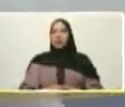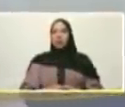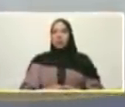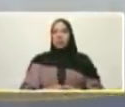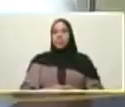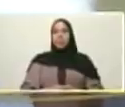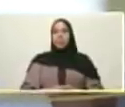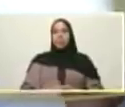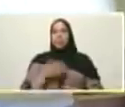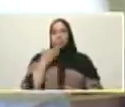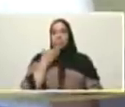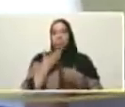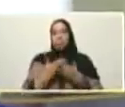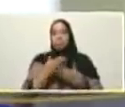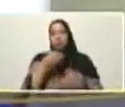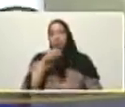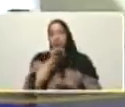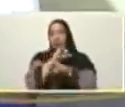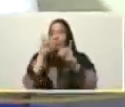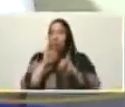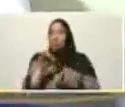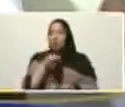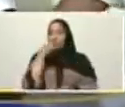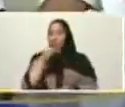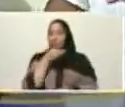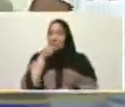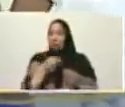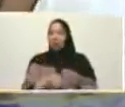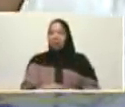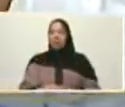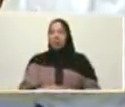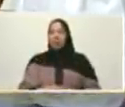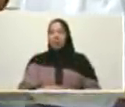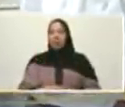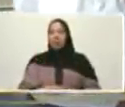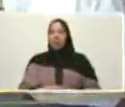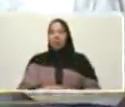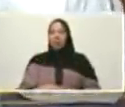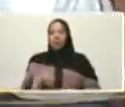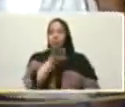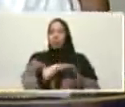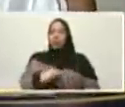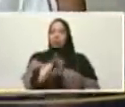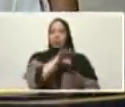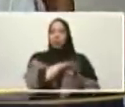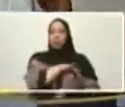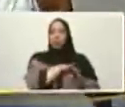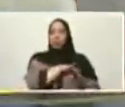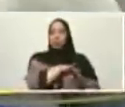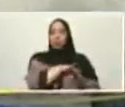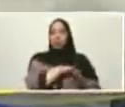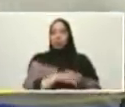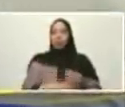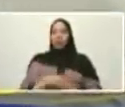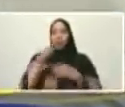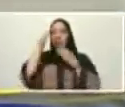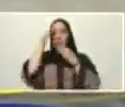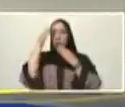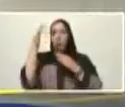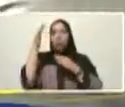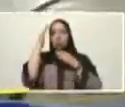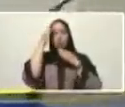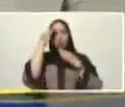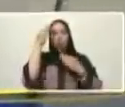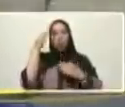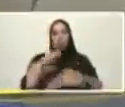adelante alcalde gracias bienvenidos a mi hogar su esposo joan su hija paola